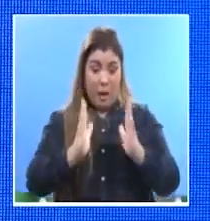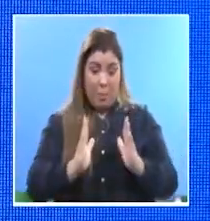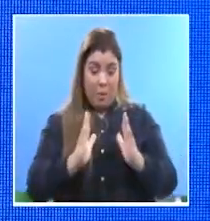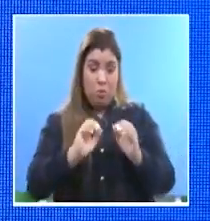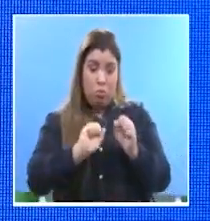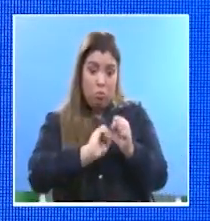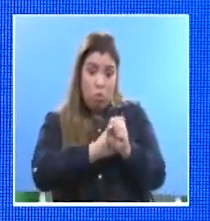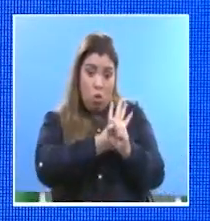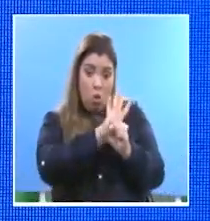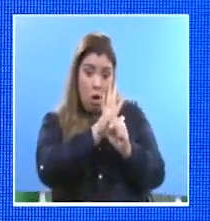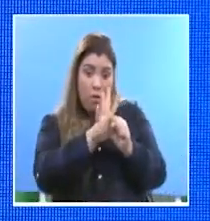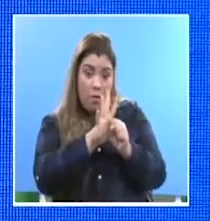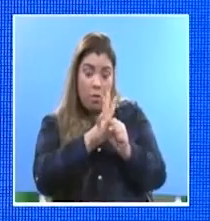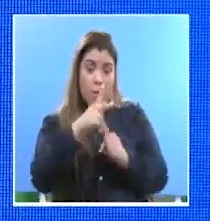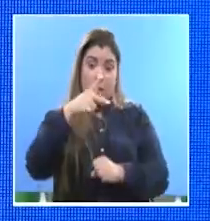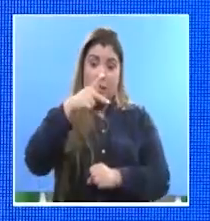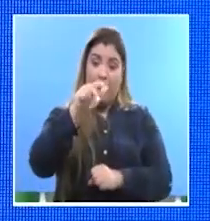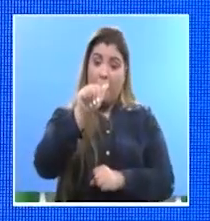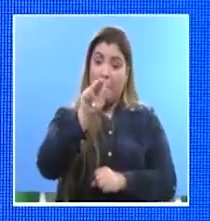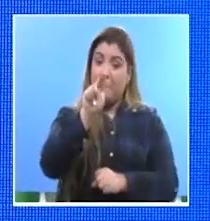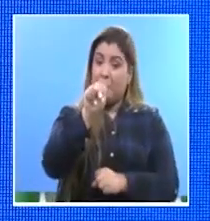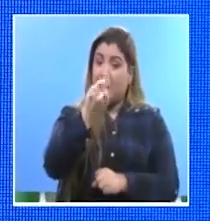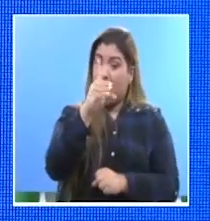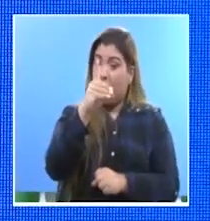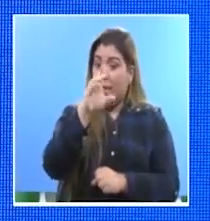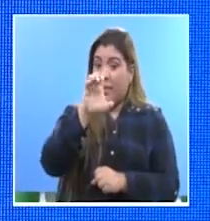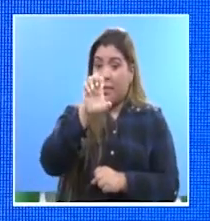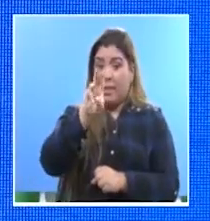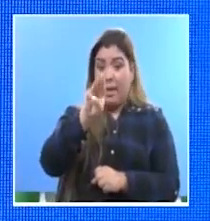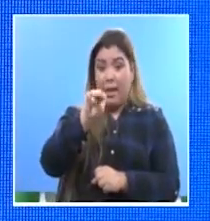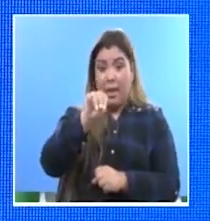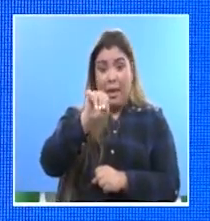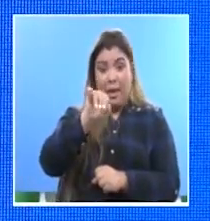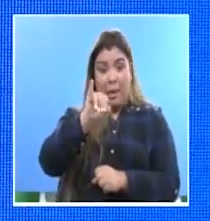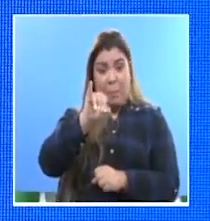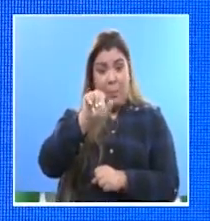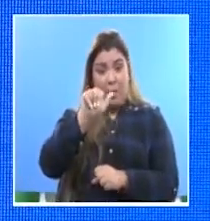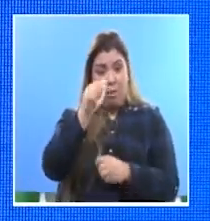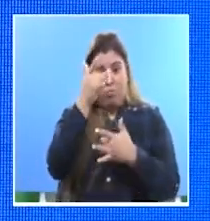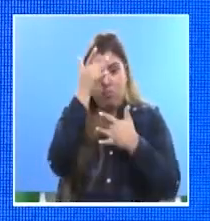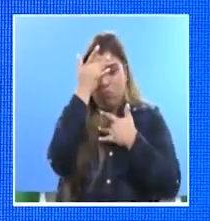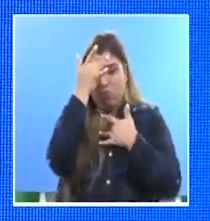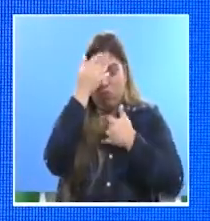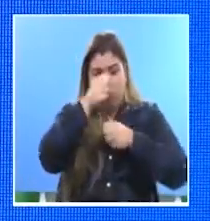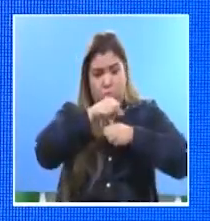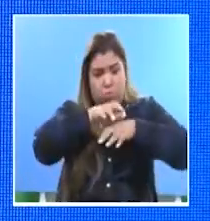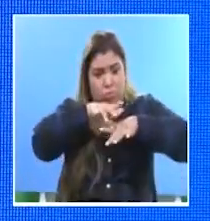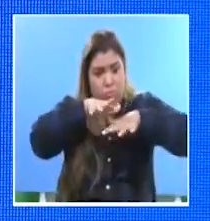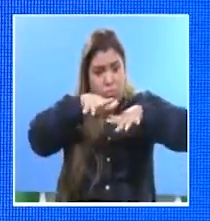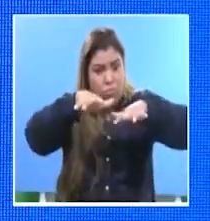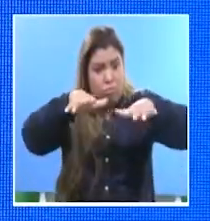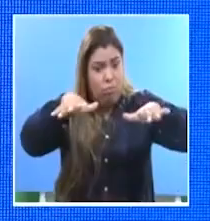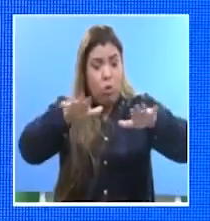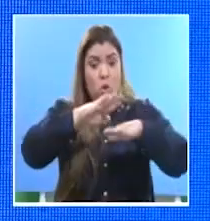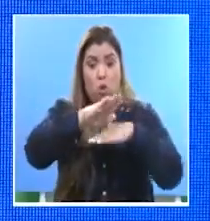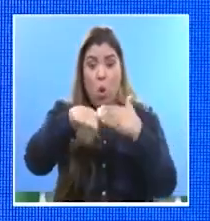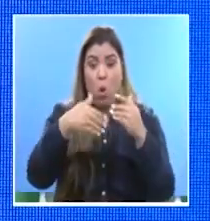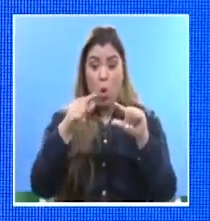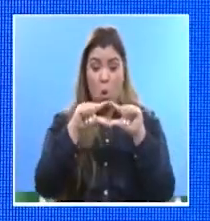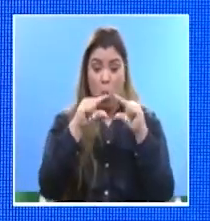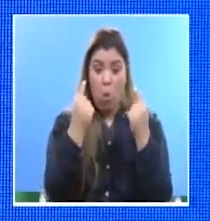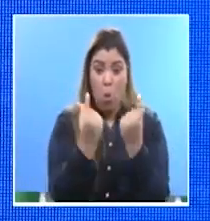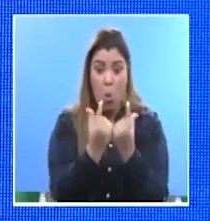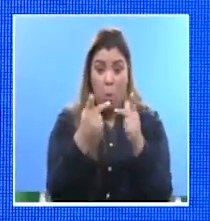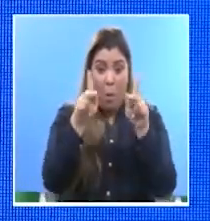en esta pandemia, todas las demostraciones y los